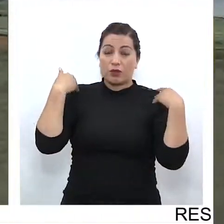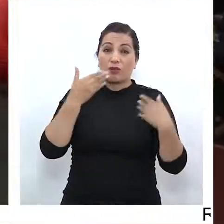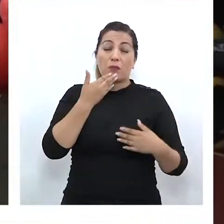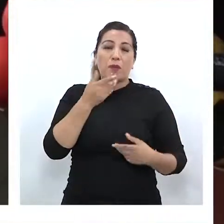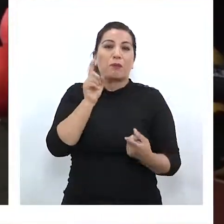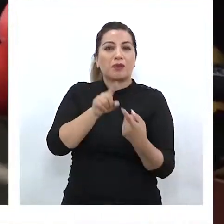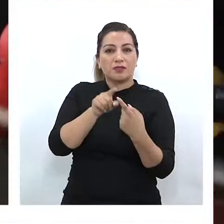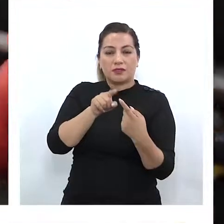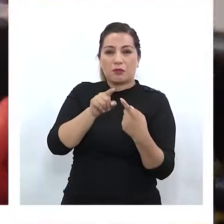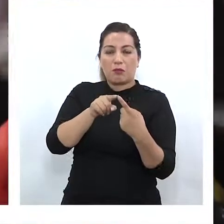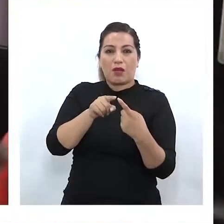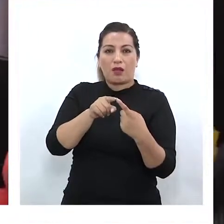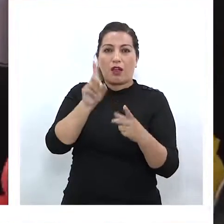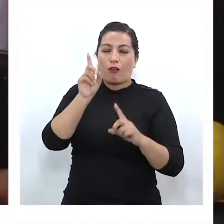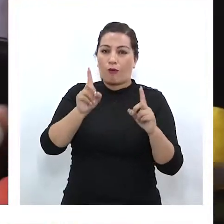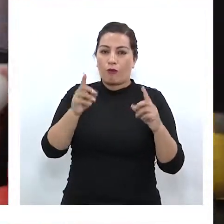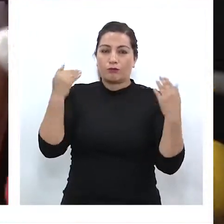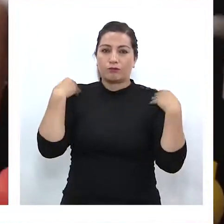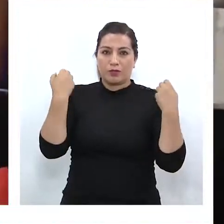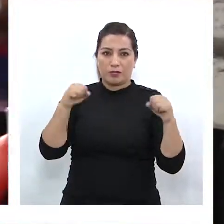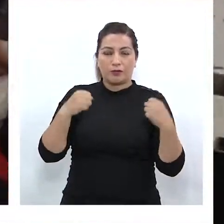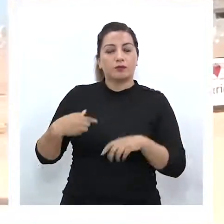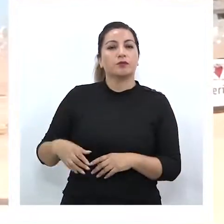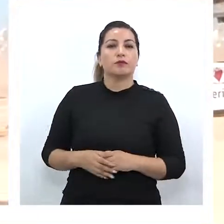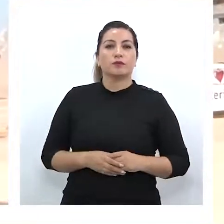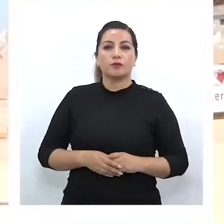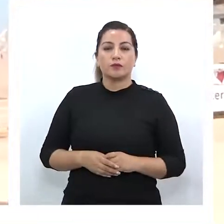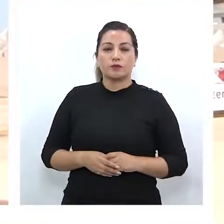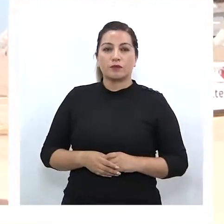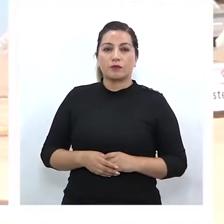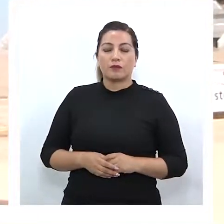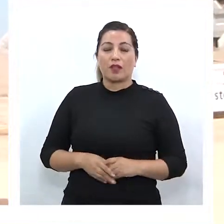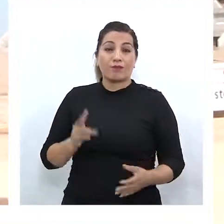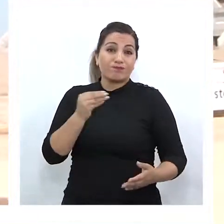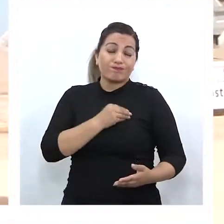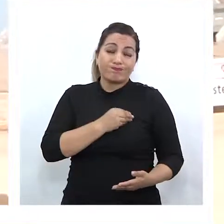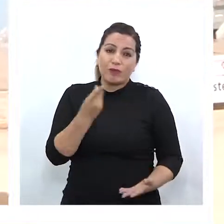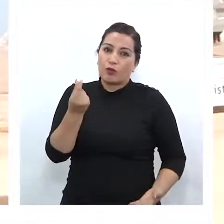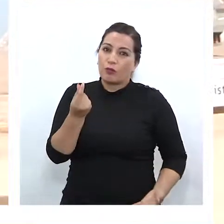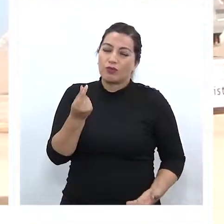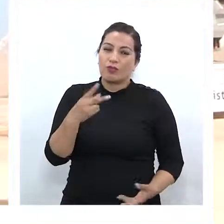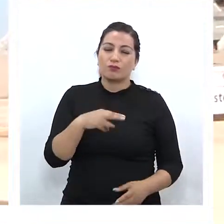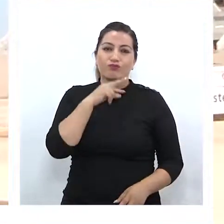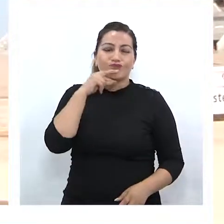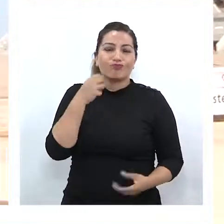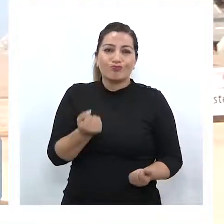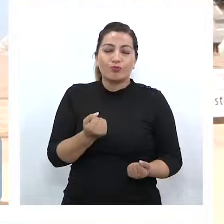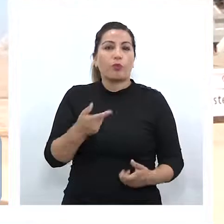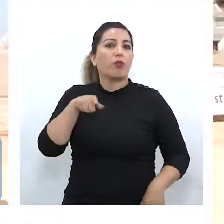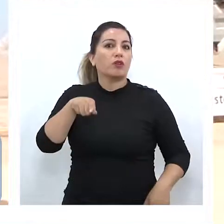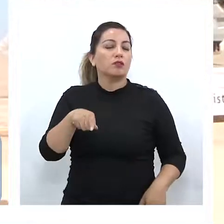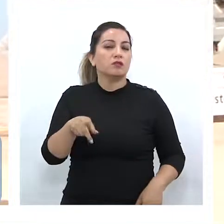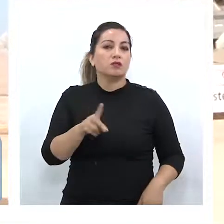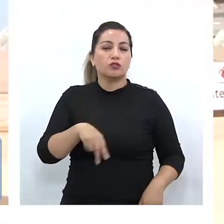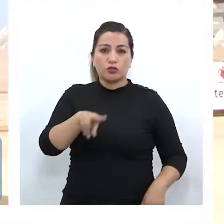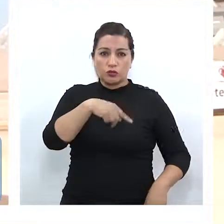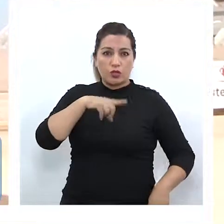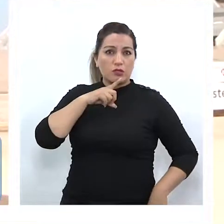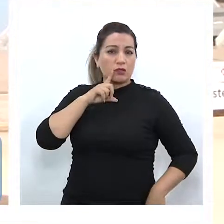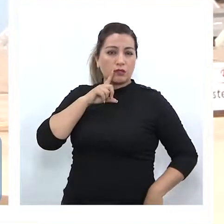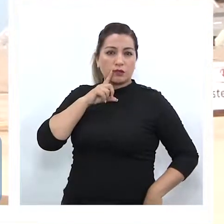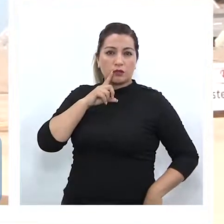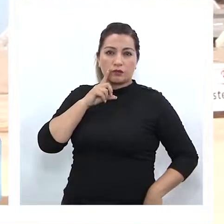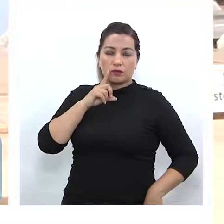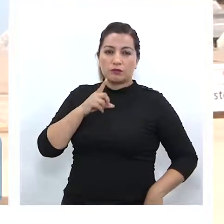o para participar en algún campeonato. Lamentablemente los recursos son escasos para este tipo de cosas, pero si nosotros